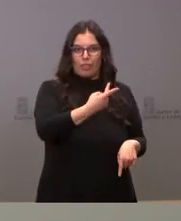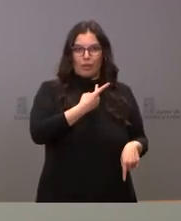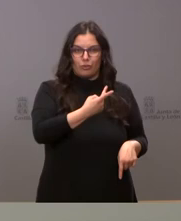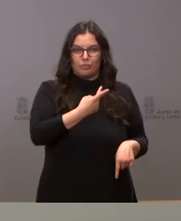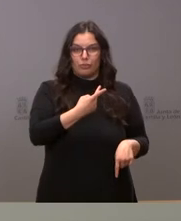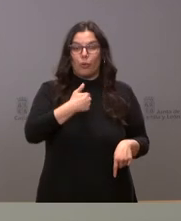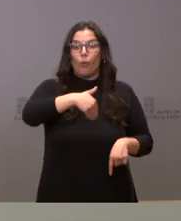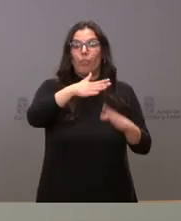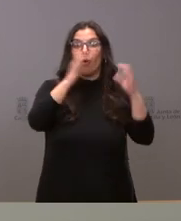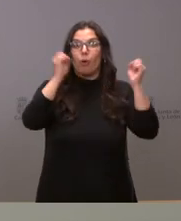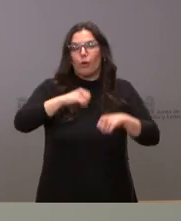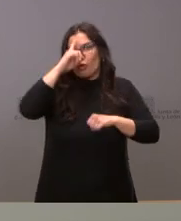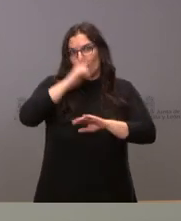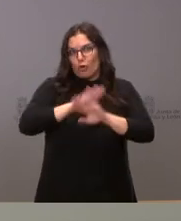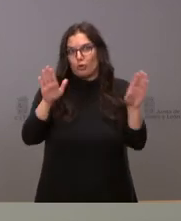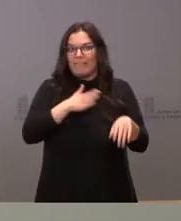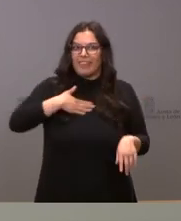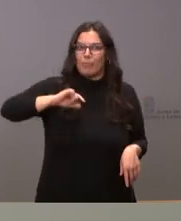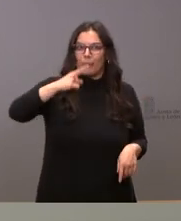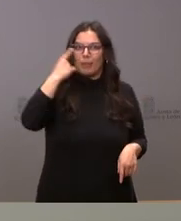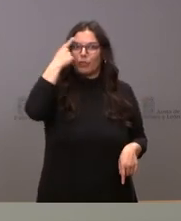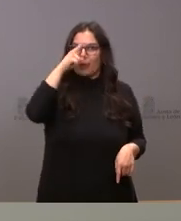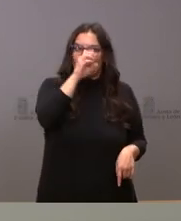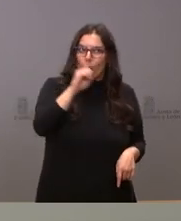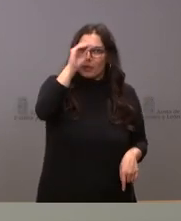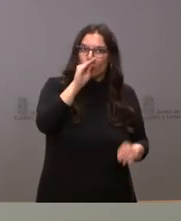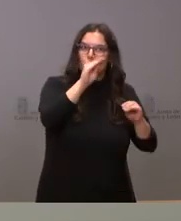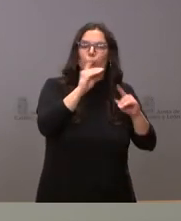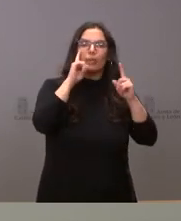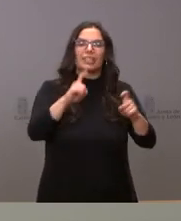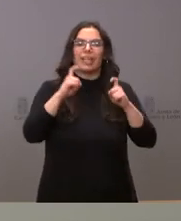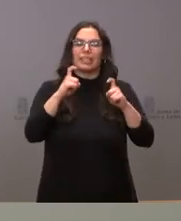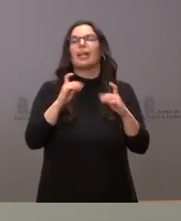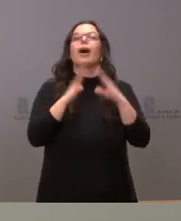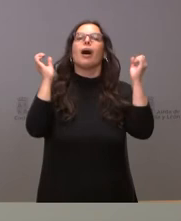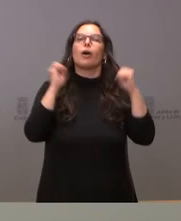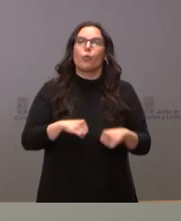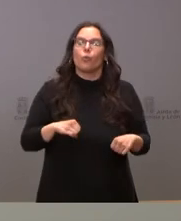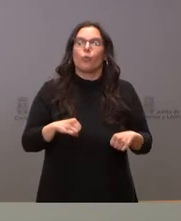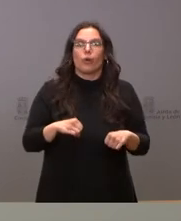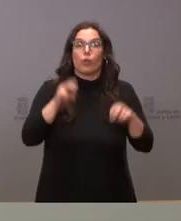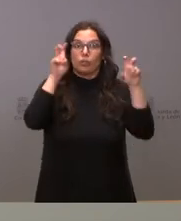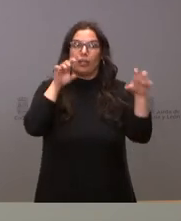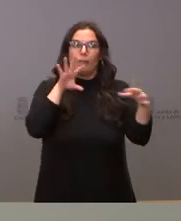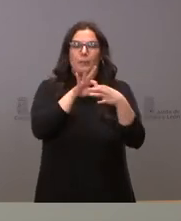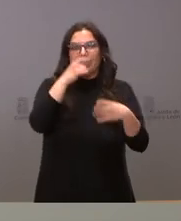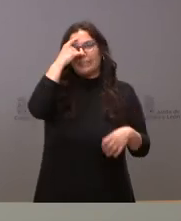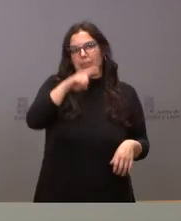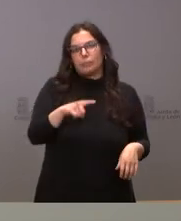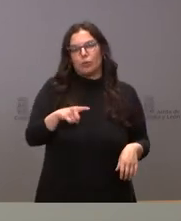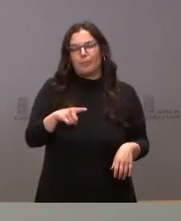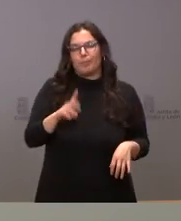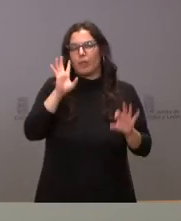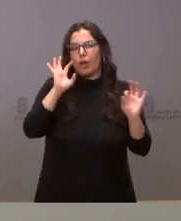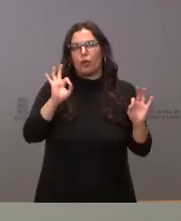anticipar nuestra voluntad es de conocer su posición e intentar llegar a un acuerdo en relación con este asunto que sabemos lógicamente que